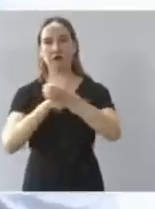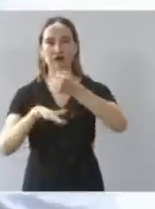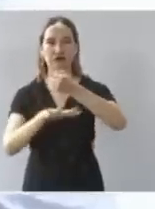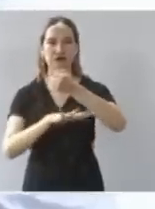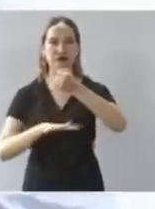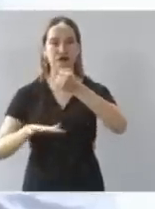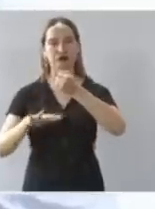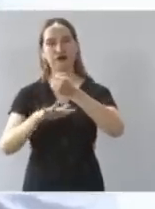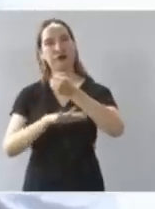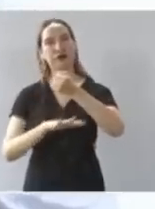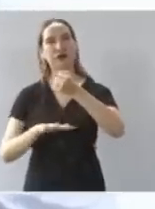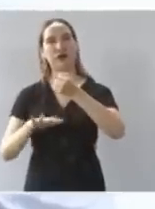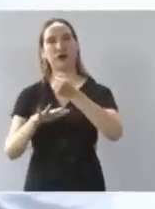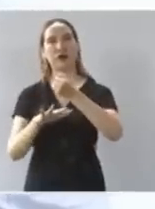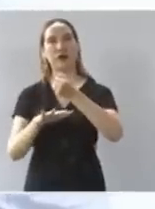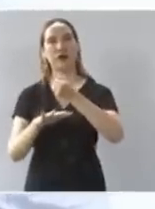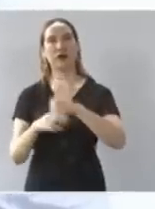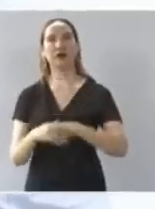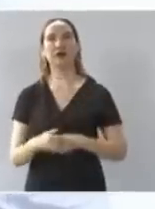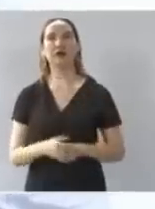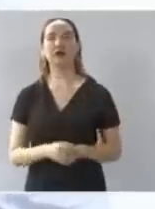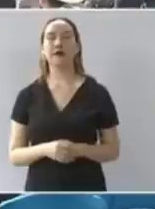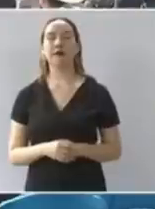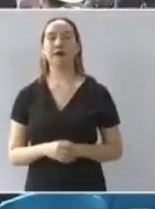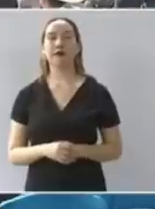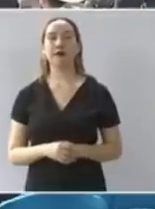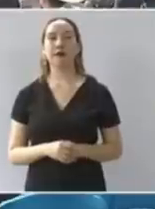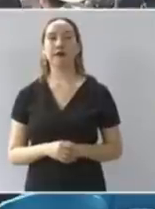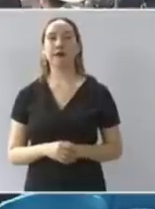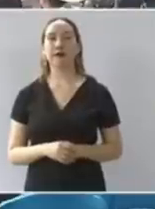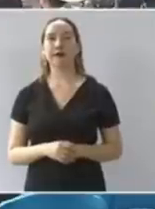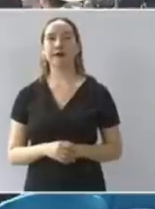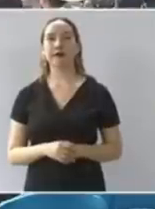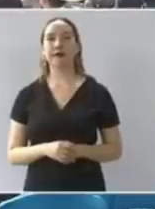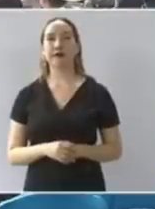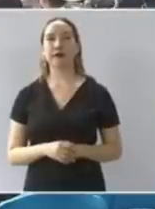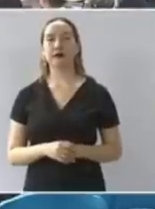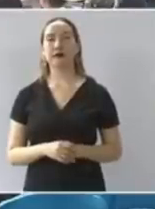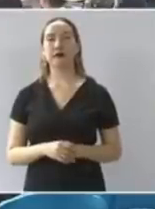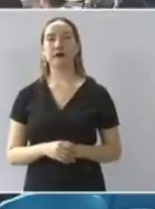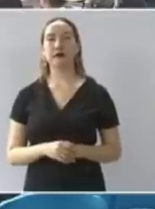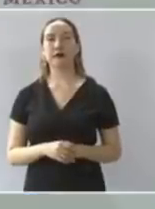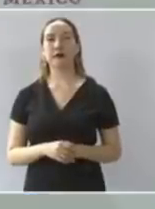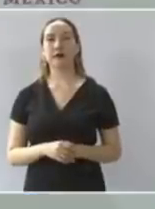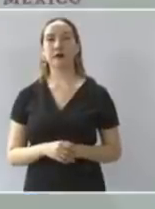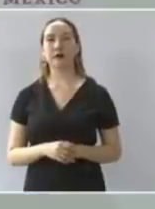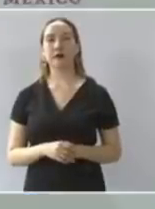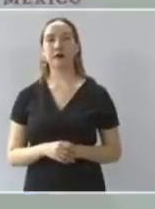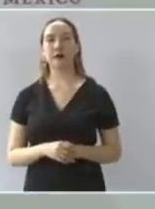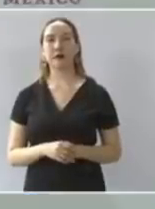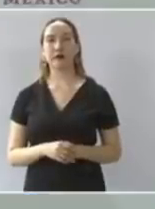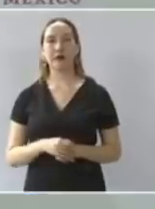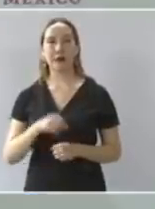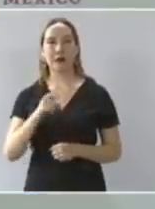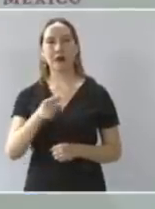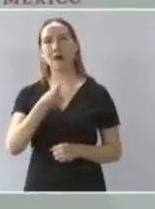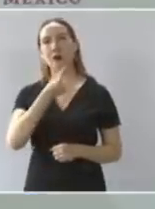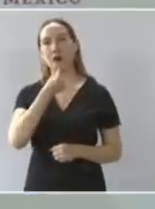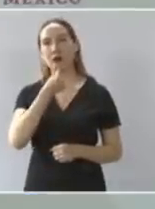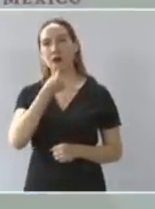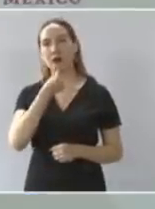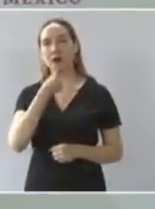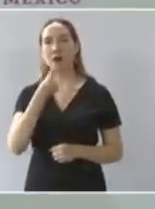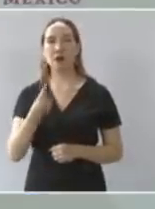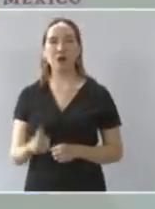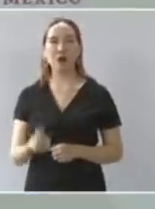con las familias que tienen sus hijos en el kinder o el nivel